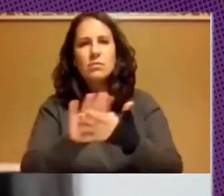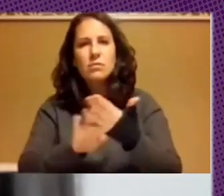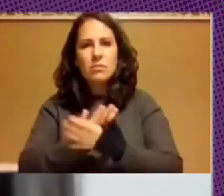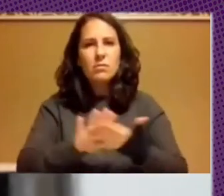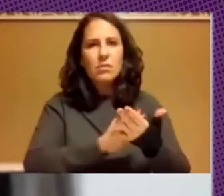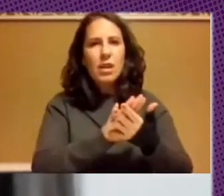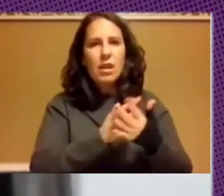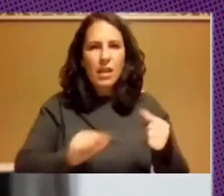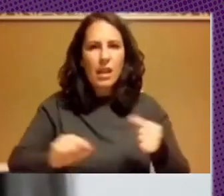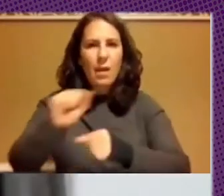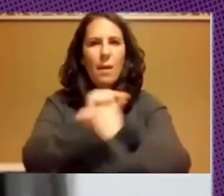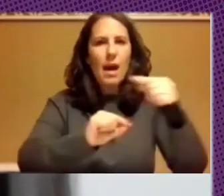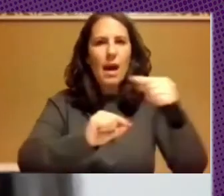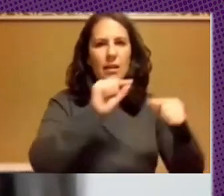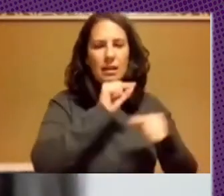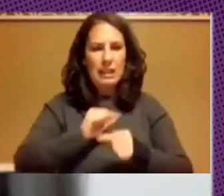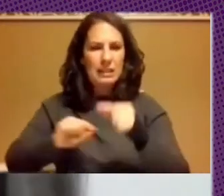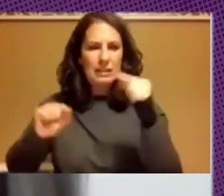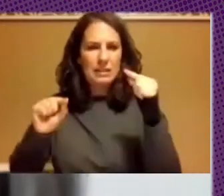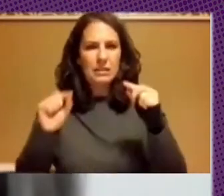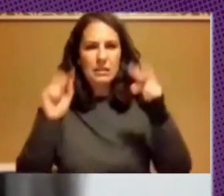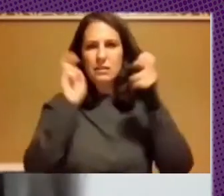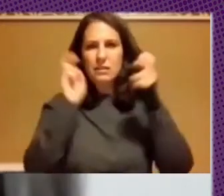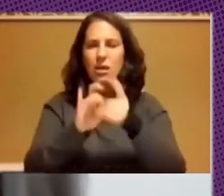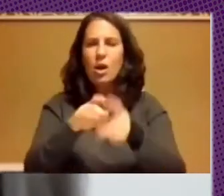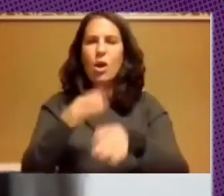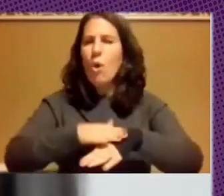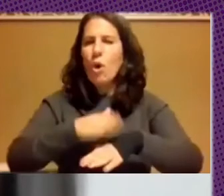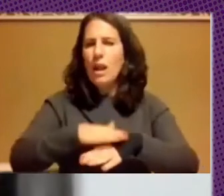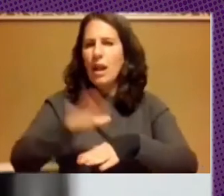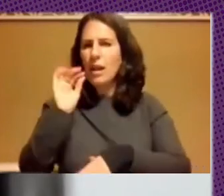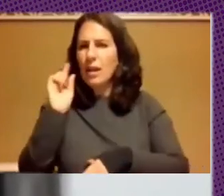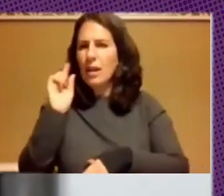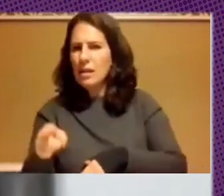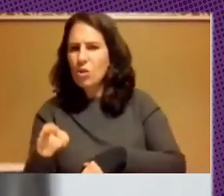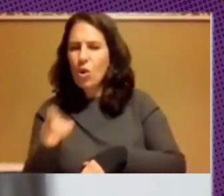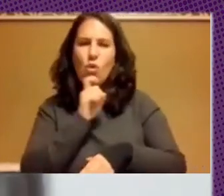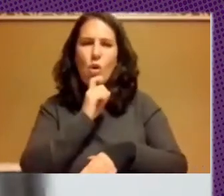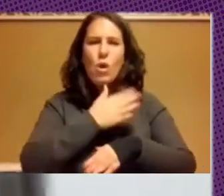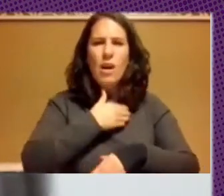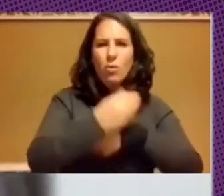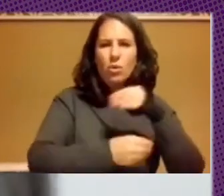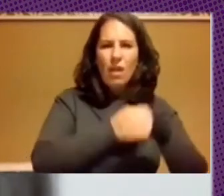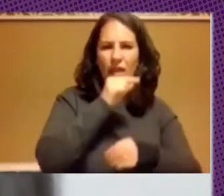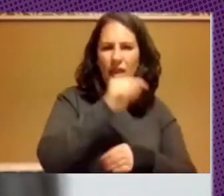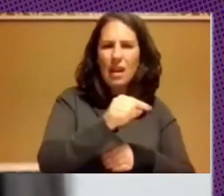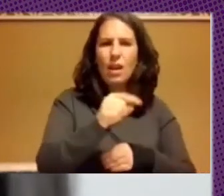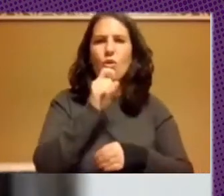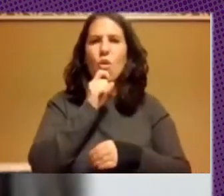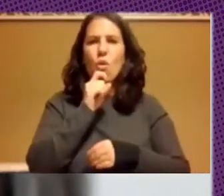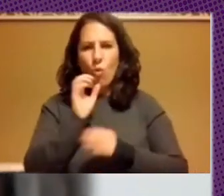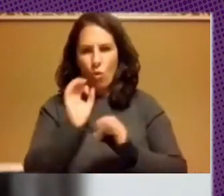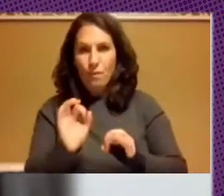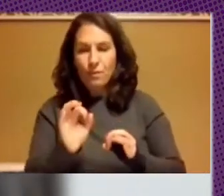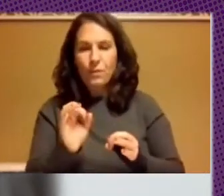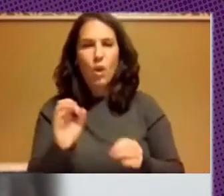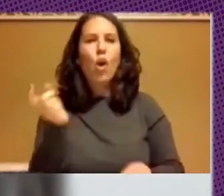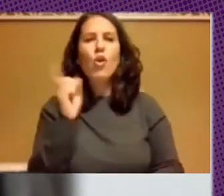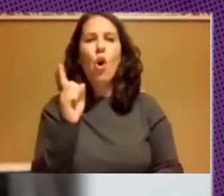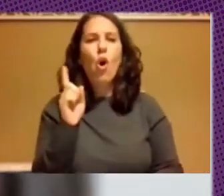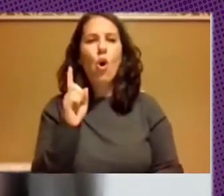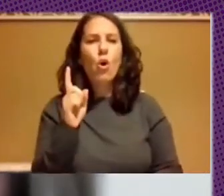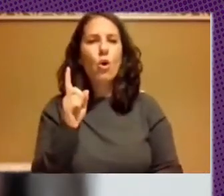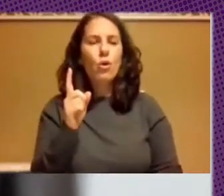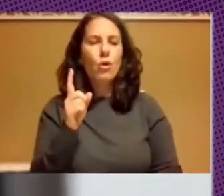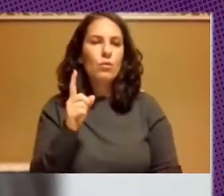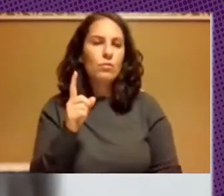instituciones debates dentro de los países en torno a por qué optamos por esto y cómo lo queremos hacer y cómo lo queremos construir y no un paquete de llave en mano